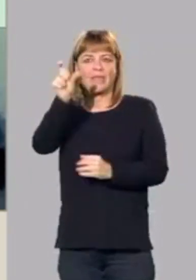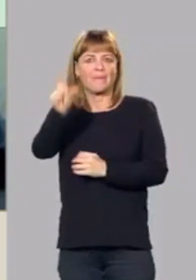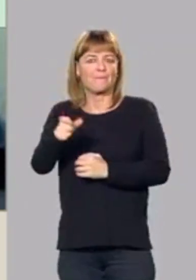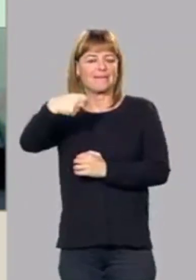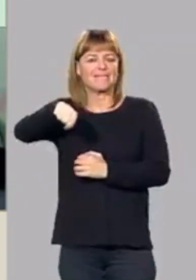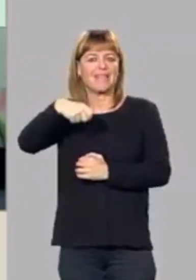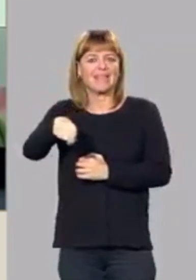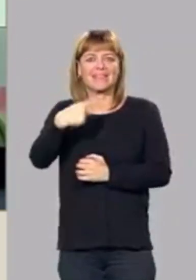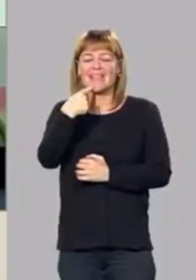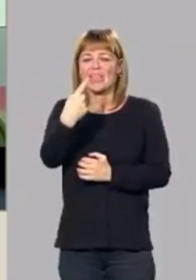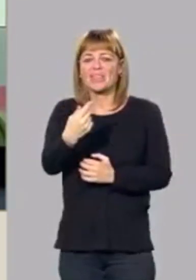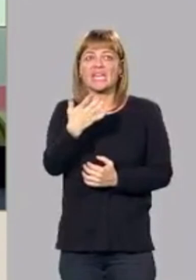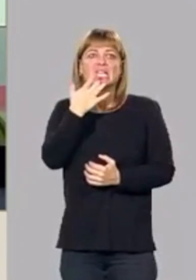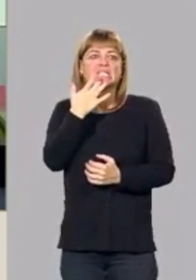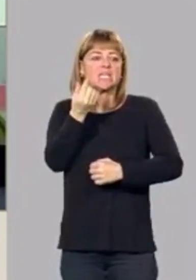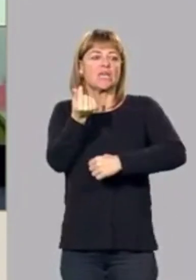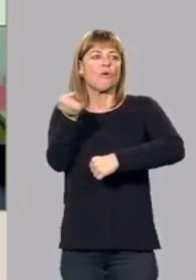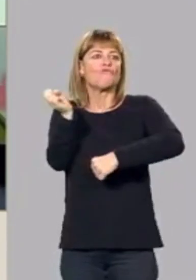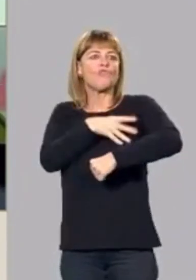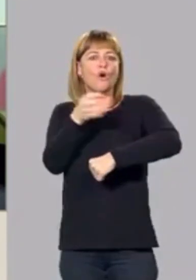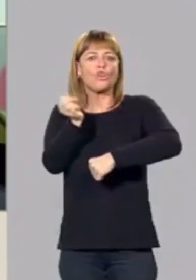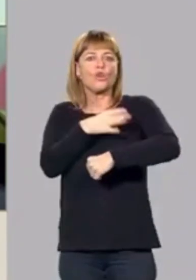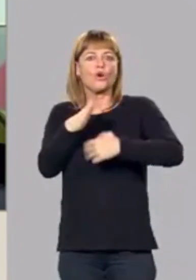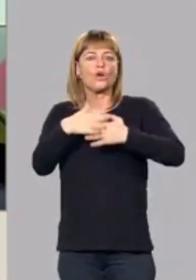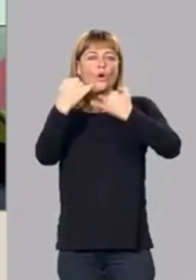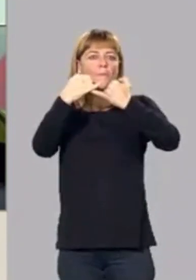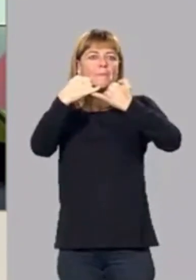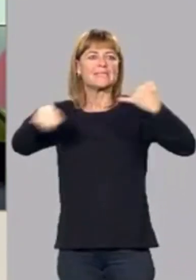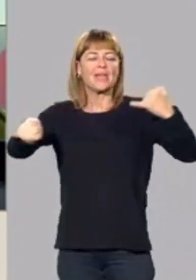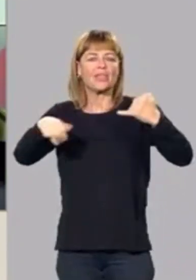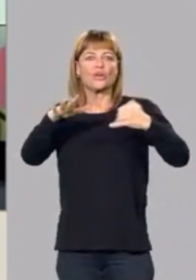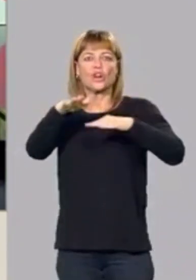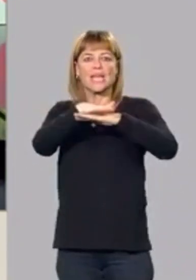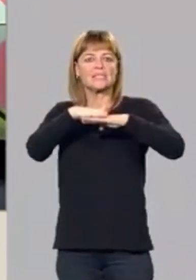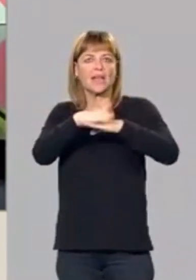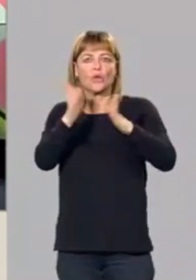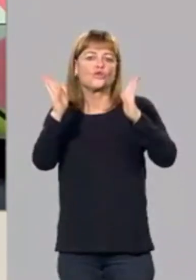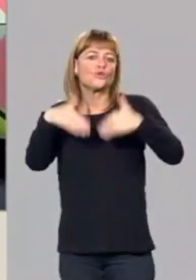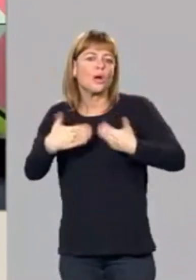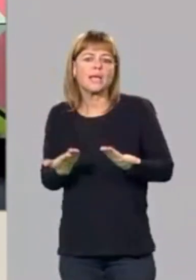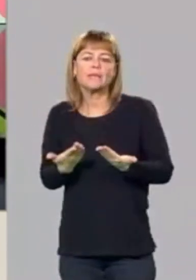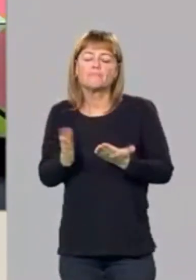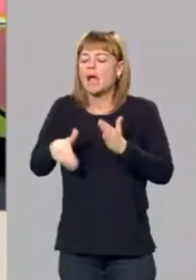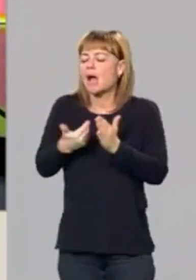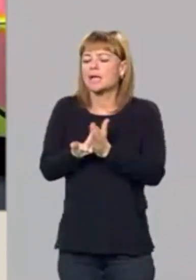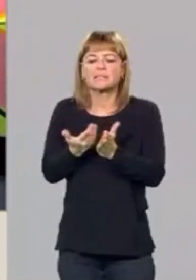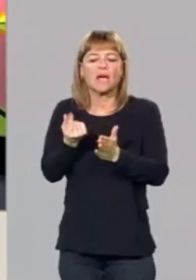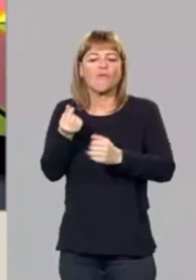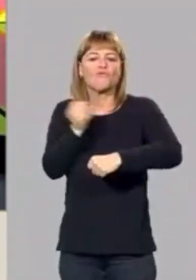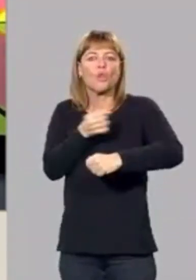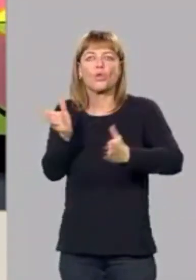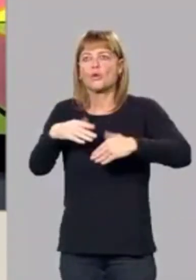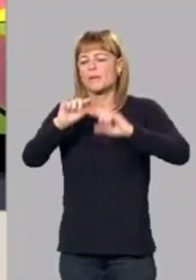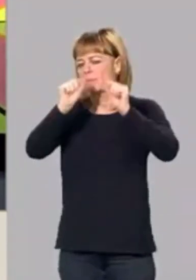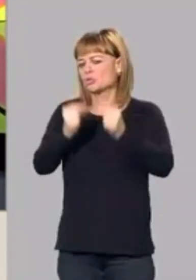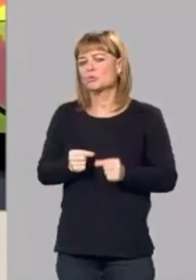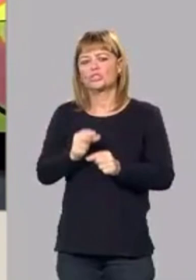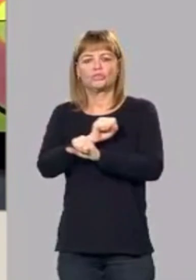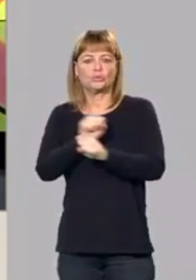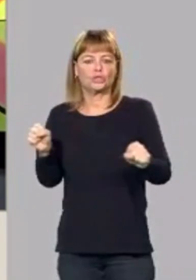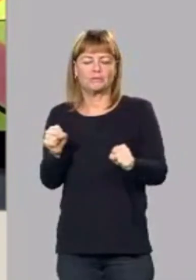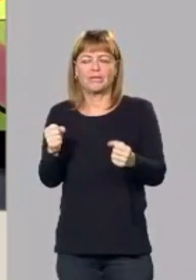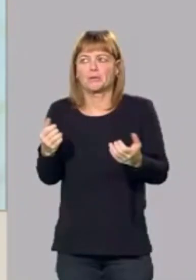diga que si no hay un fondo de compensación por parte del Estado, hasta que no esté no habrá presupuestos. No se puede tener